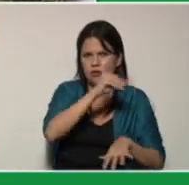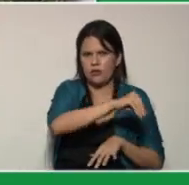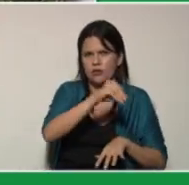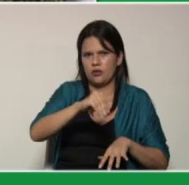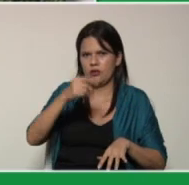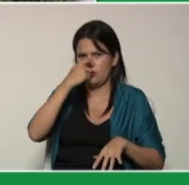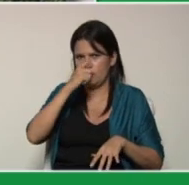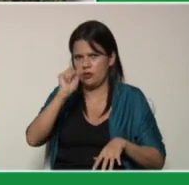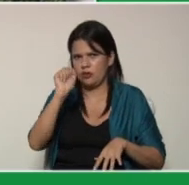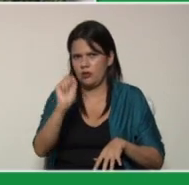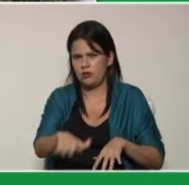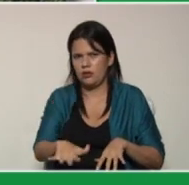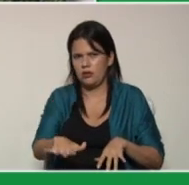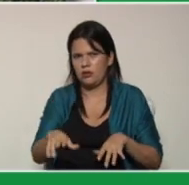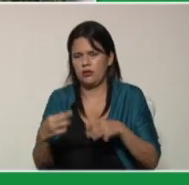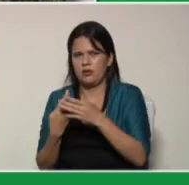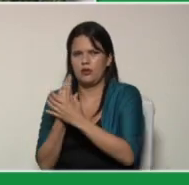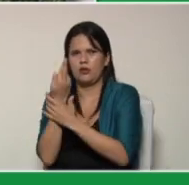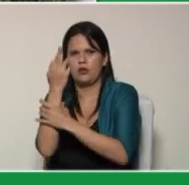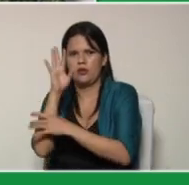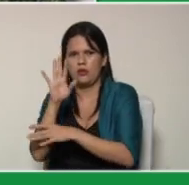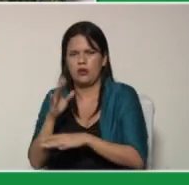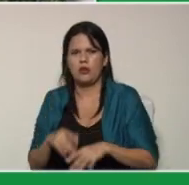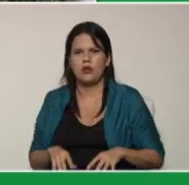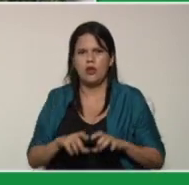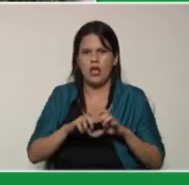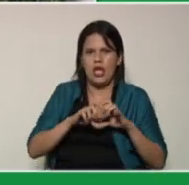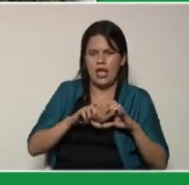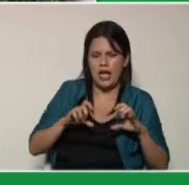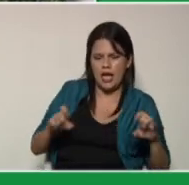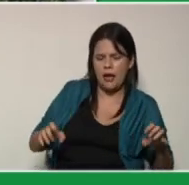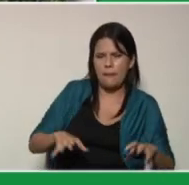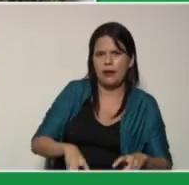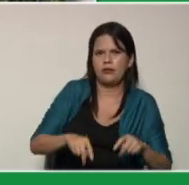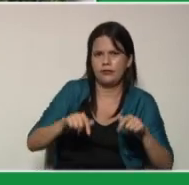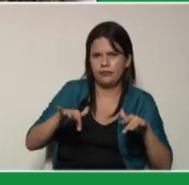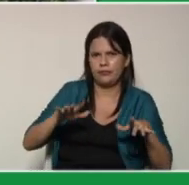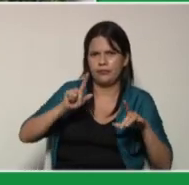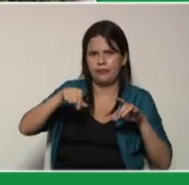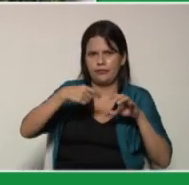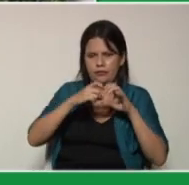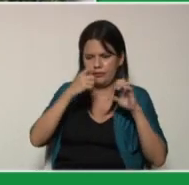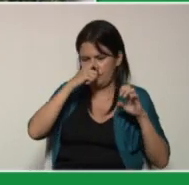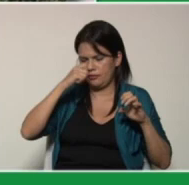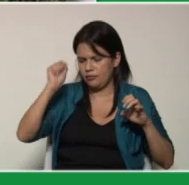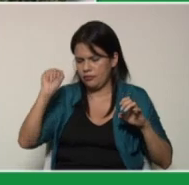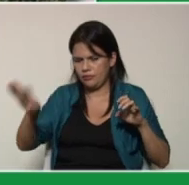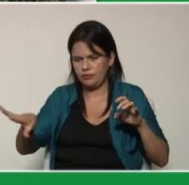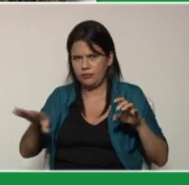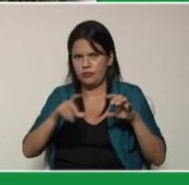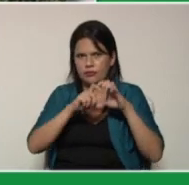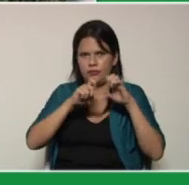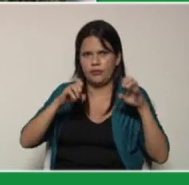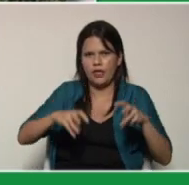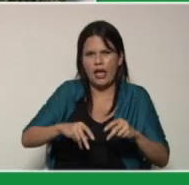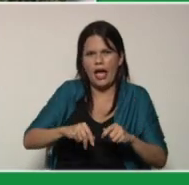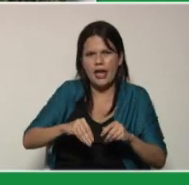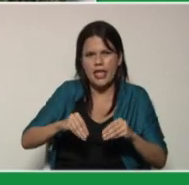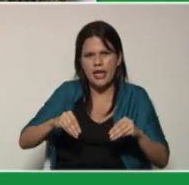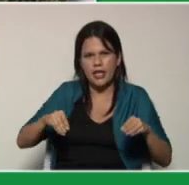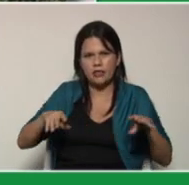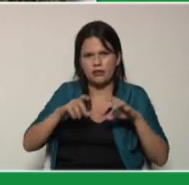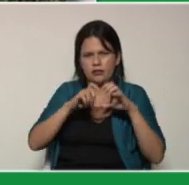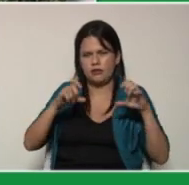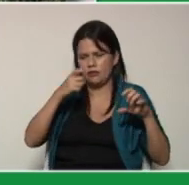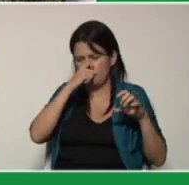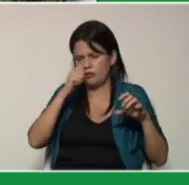colocando una primera capa de garzón una segunda capa de arena y la última capa de materia orgánica cuando nuestra materia